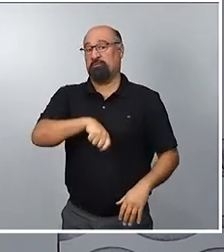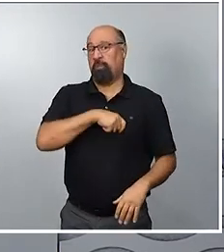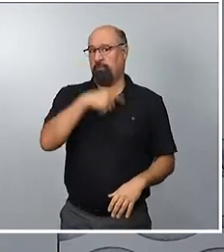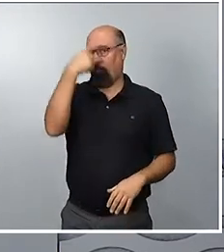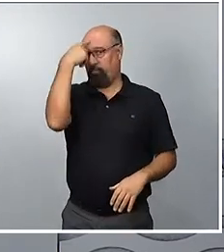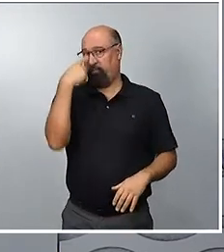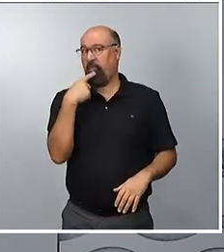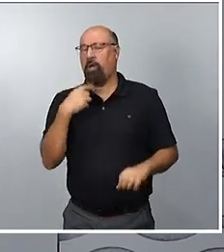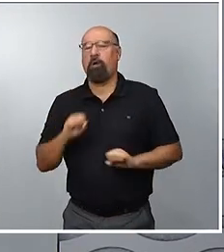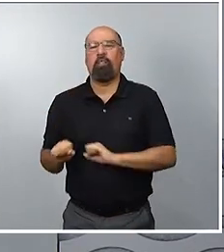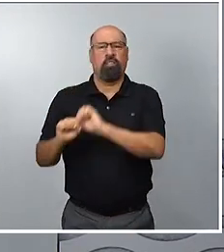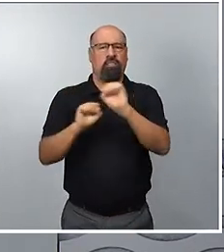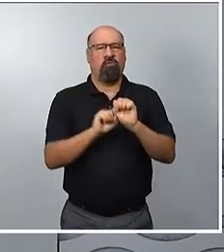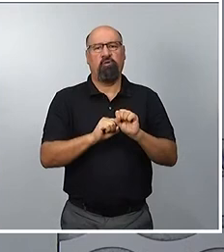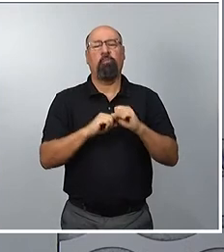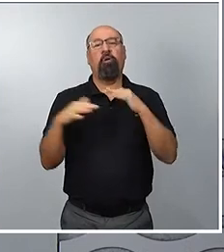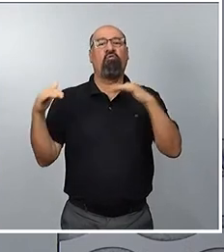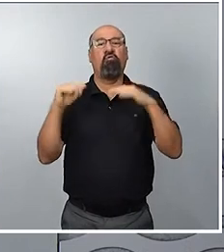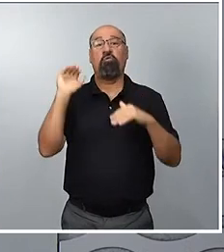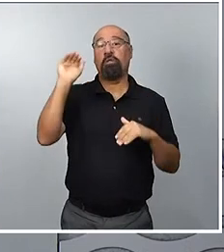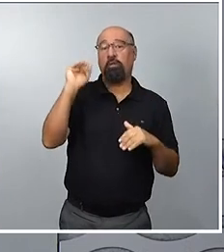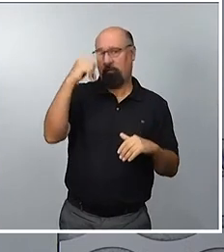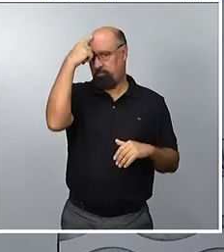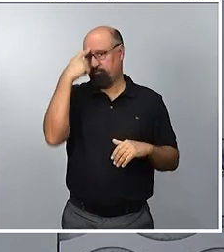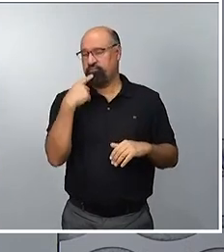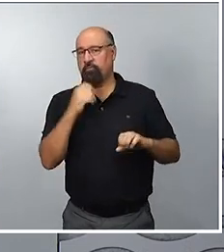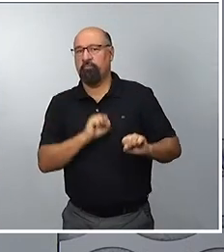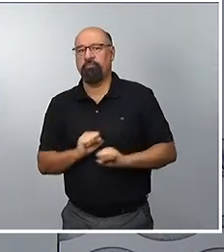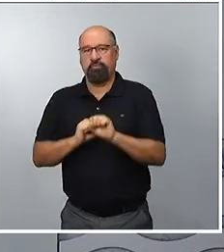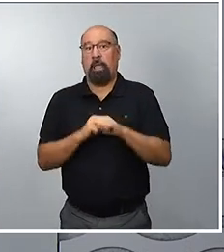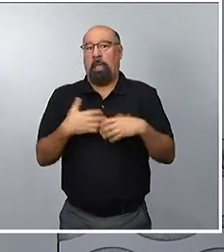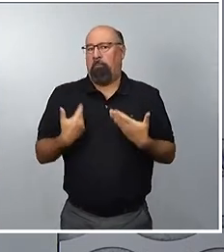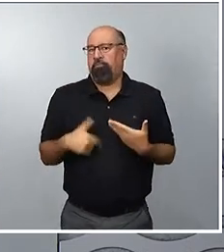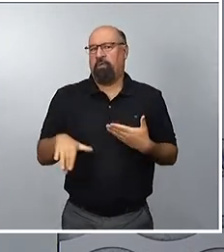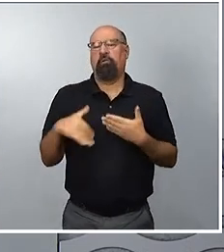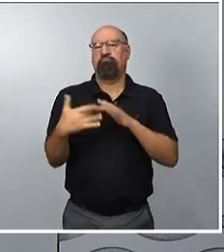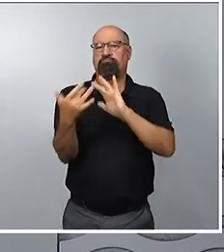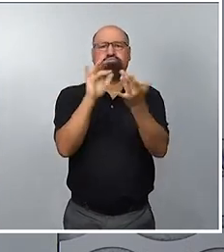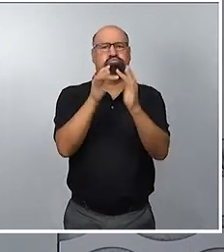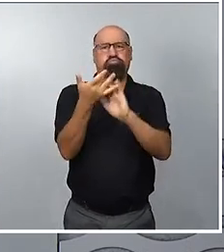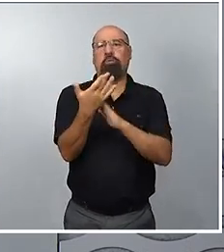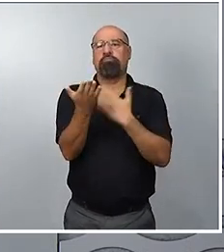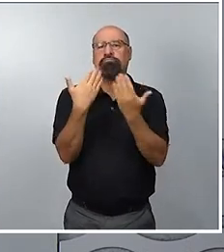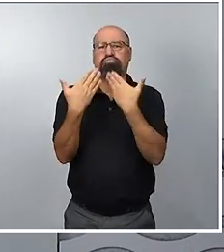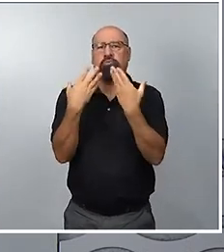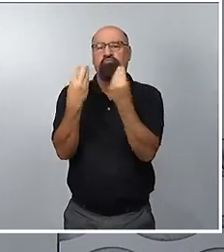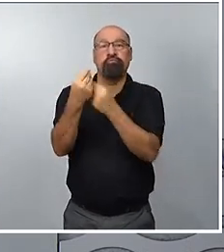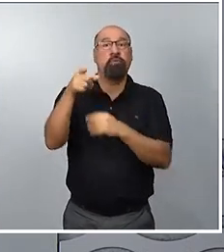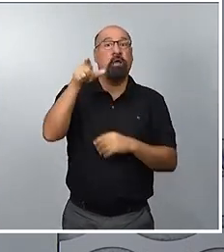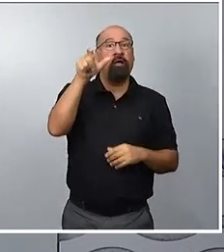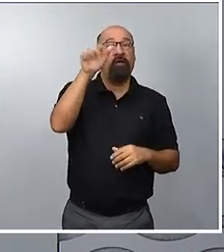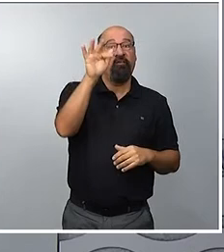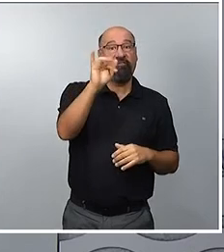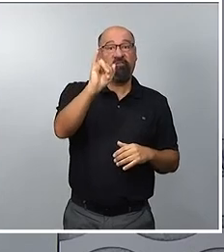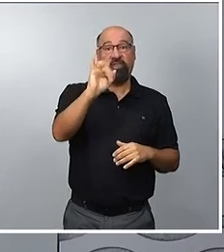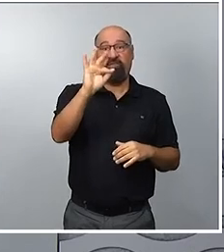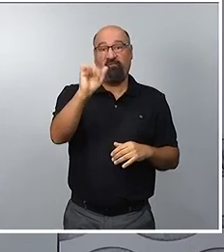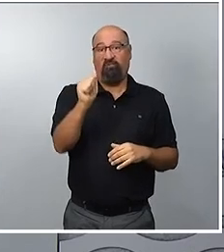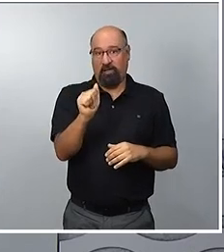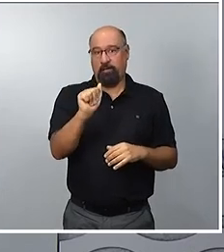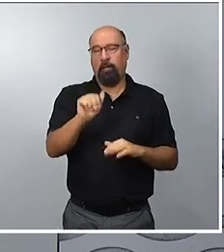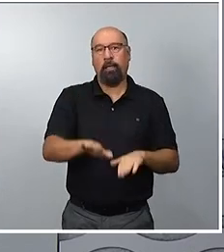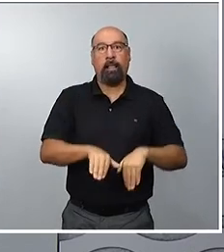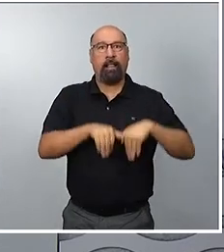beligerantes. Y hemos establecido ya los pertinentes contactos con la FIFA porque, efectivamente, tenemos pendiente una